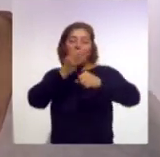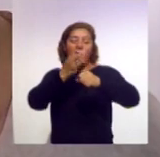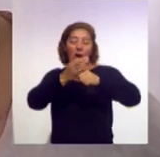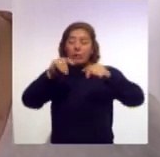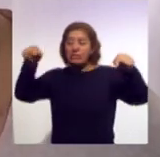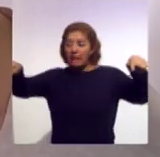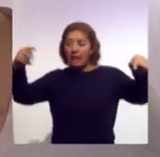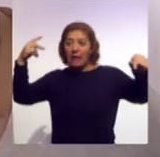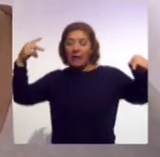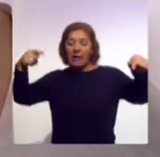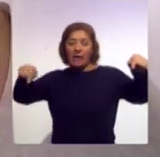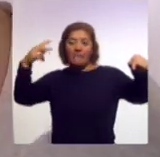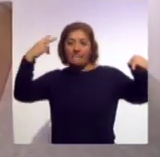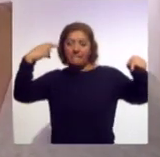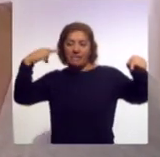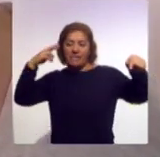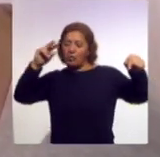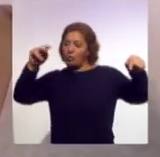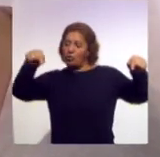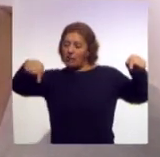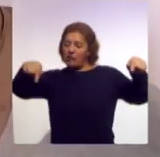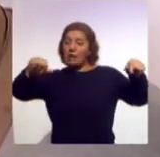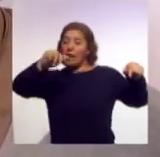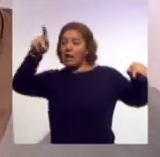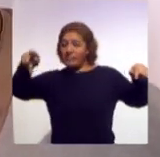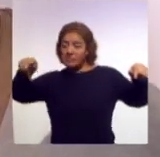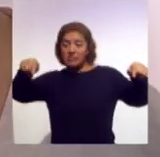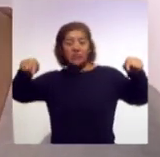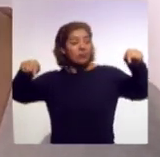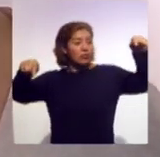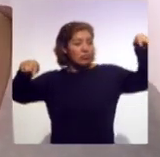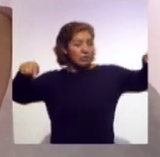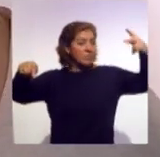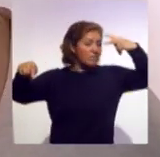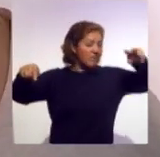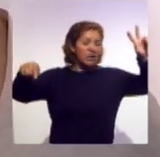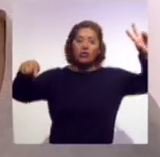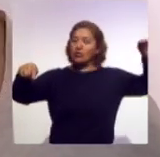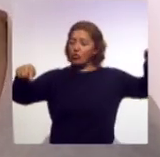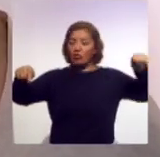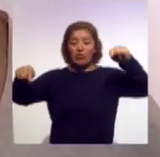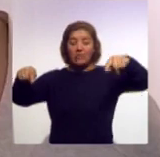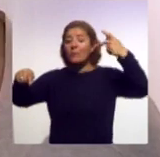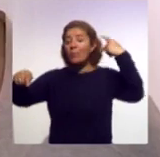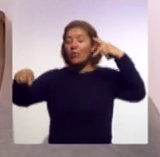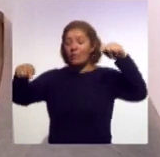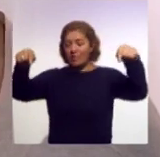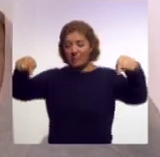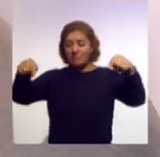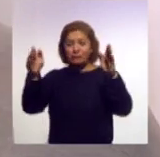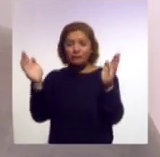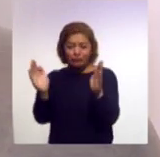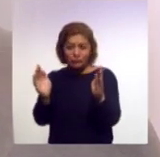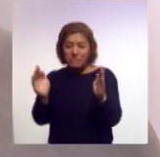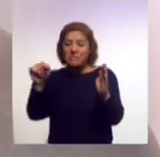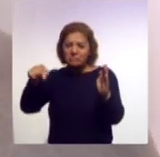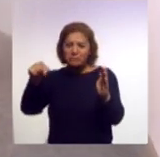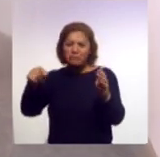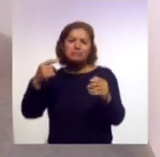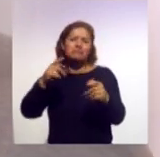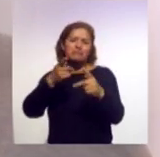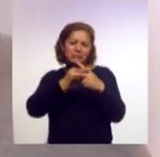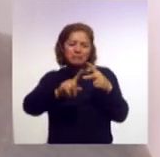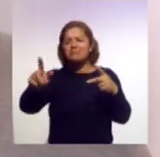festejos en Puebla sino arrancar en Apisaco y hacerlo a lo largo de la ruta Santana